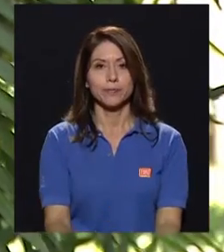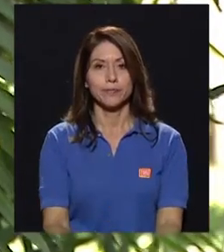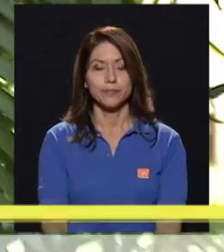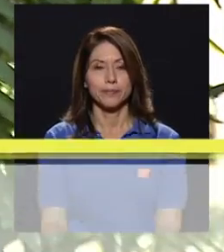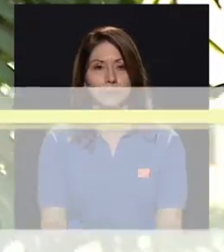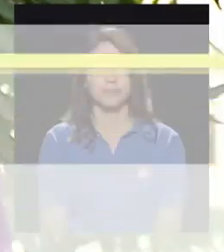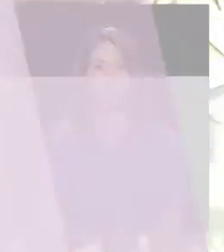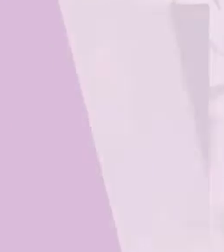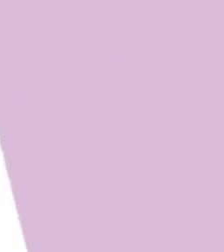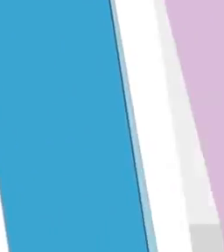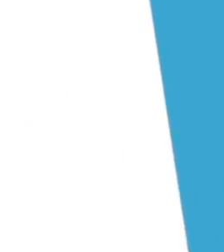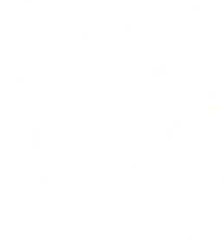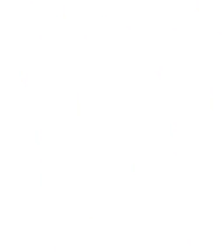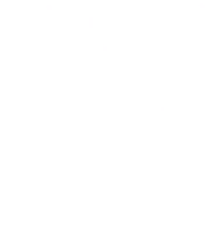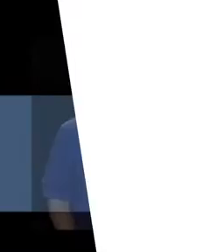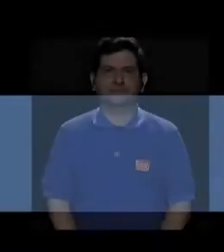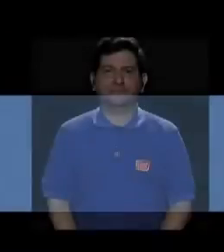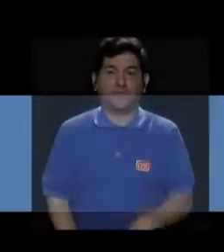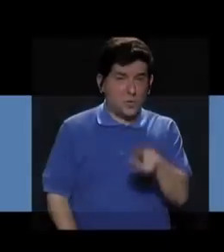Vivirme.